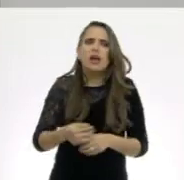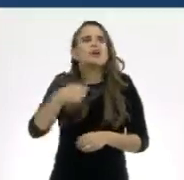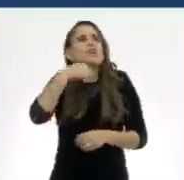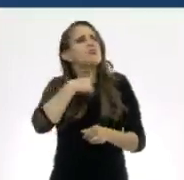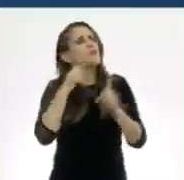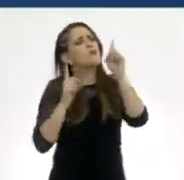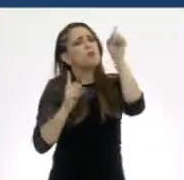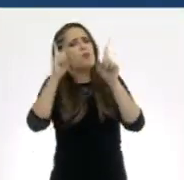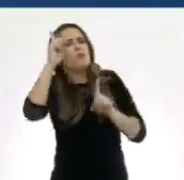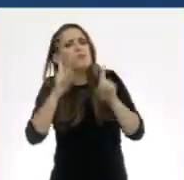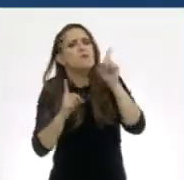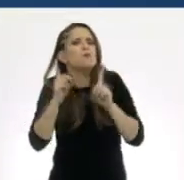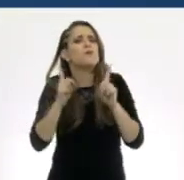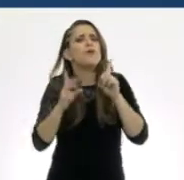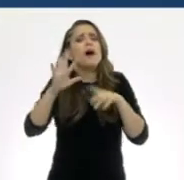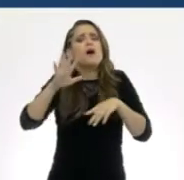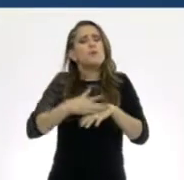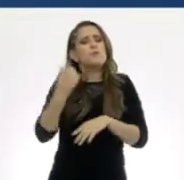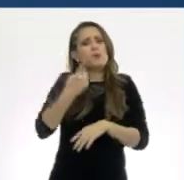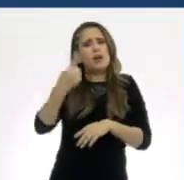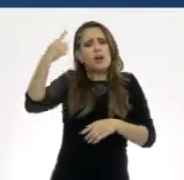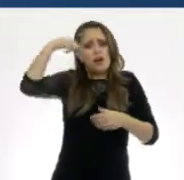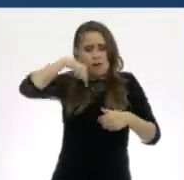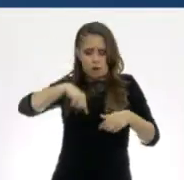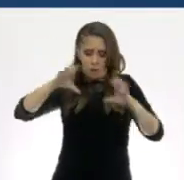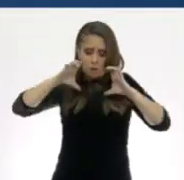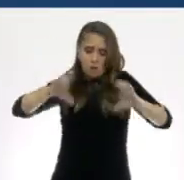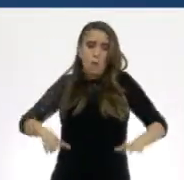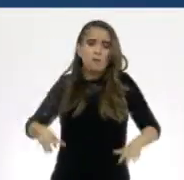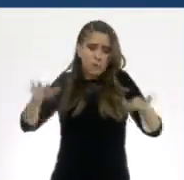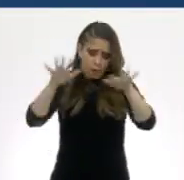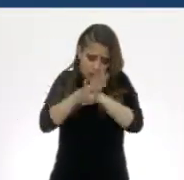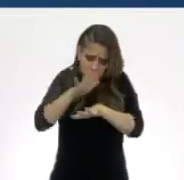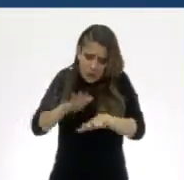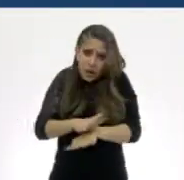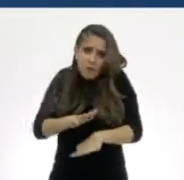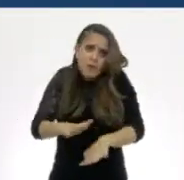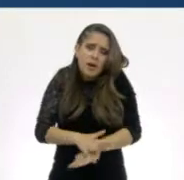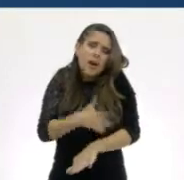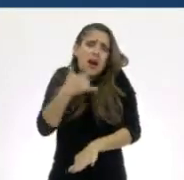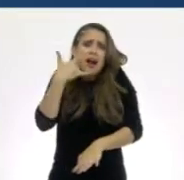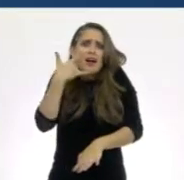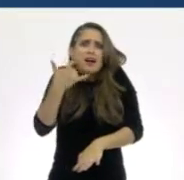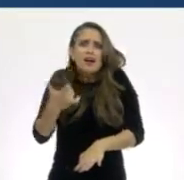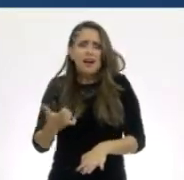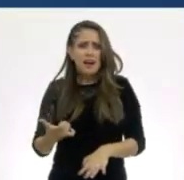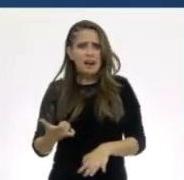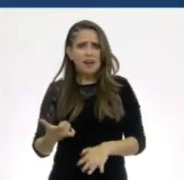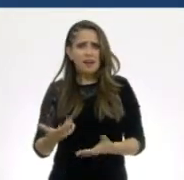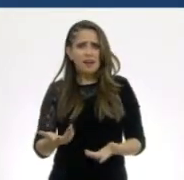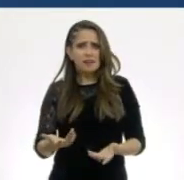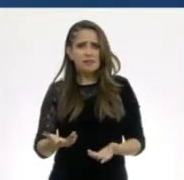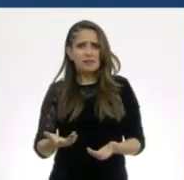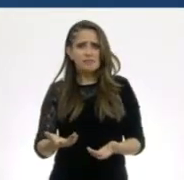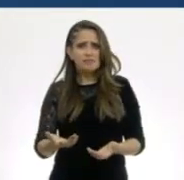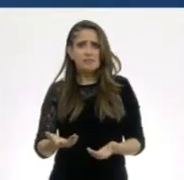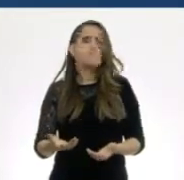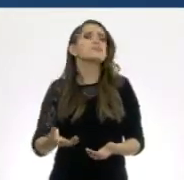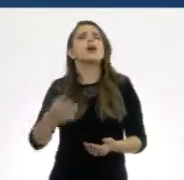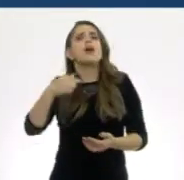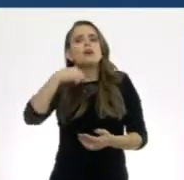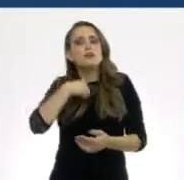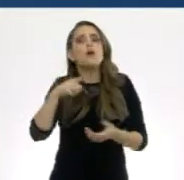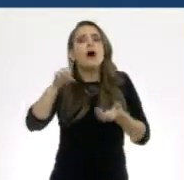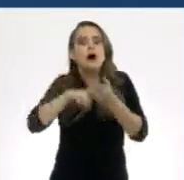sobre algunos cambios que últimamente veo en mi cuerpo. ¿No pueden creer? Ahora sí, me está